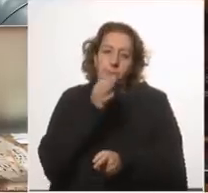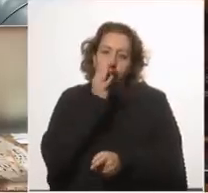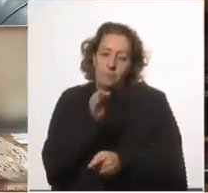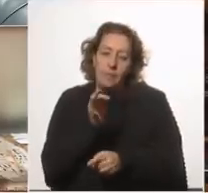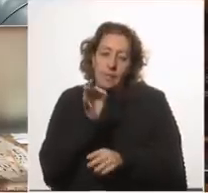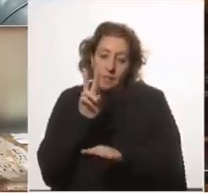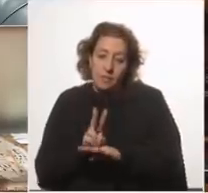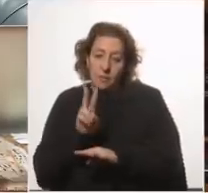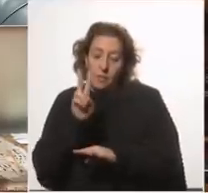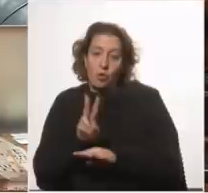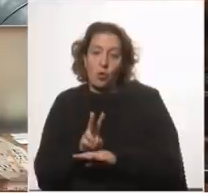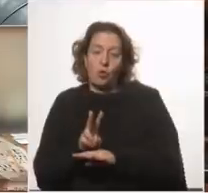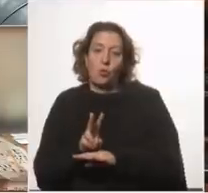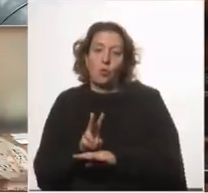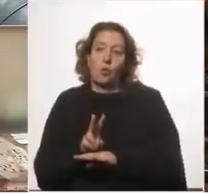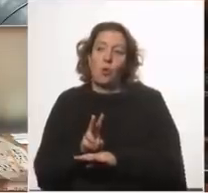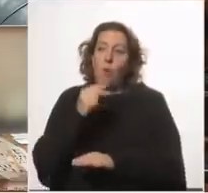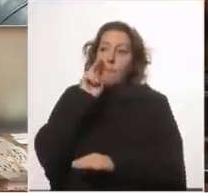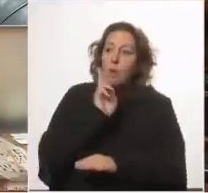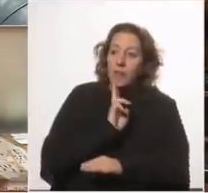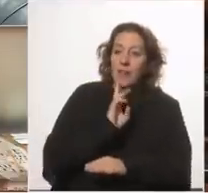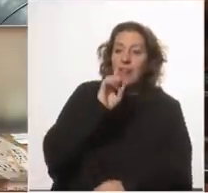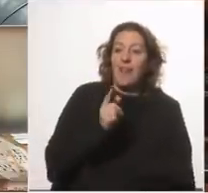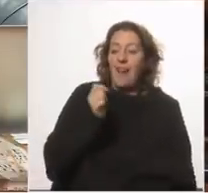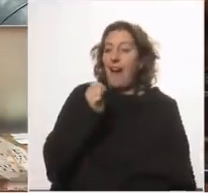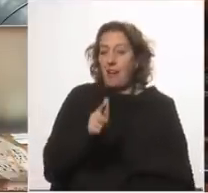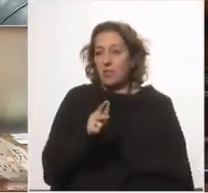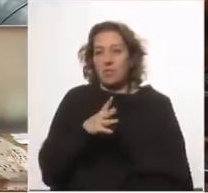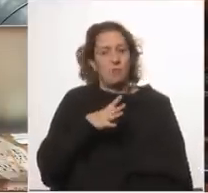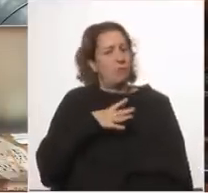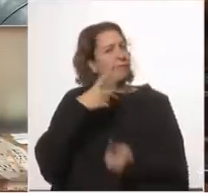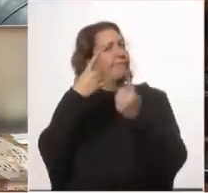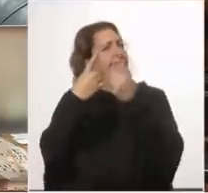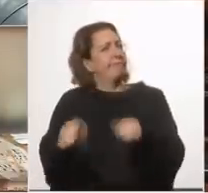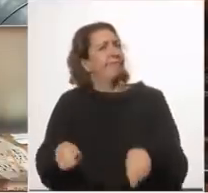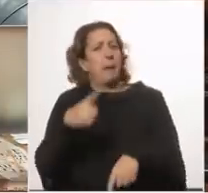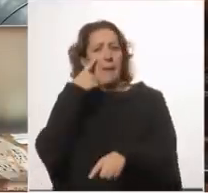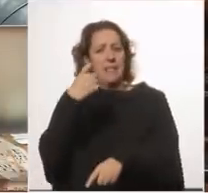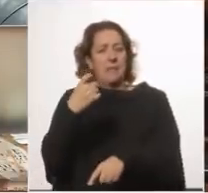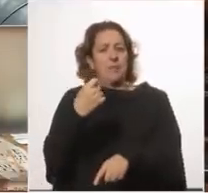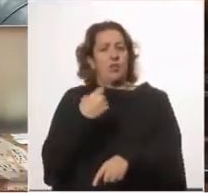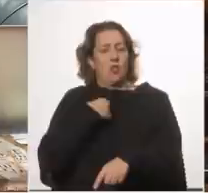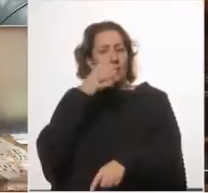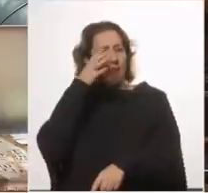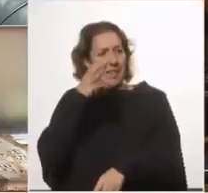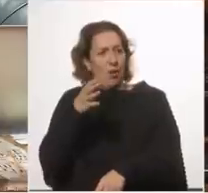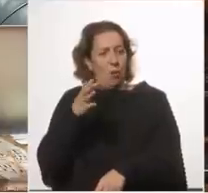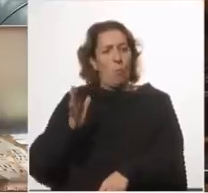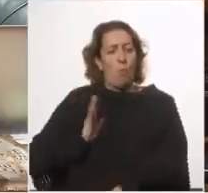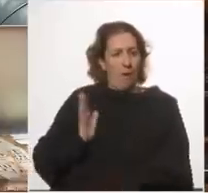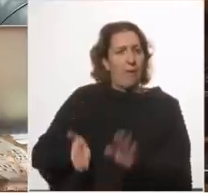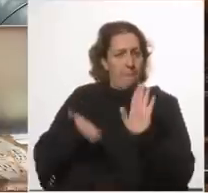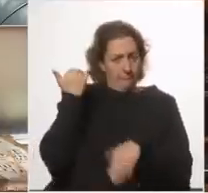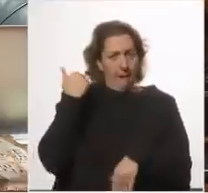observamiento en el observatorio comportamental del GACH hubo una gran diferencia de percepción de riesgo más en mujeres que en